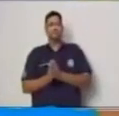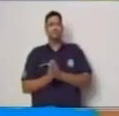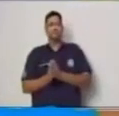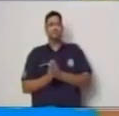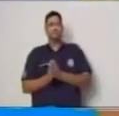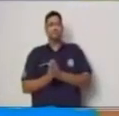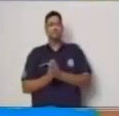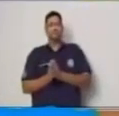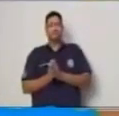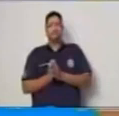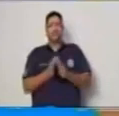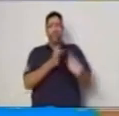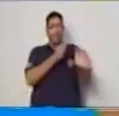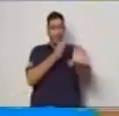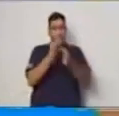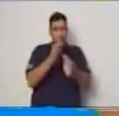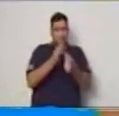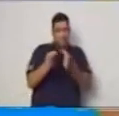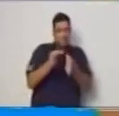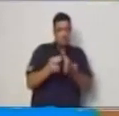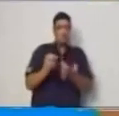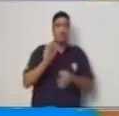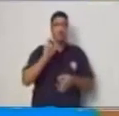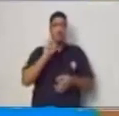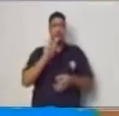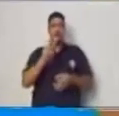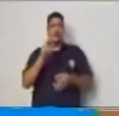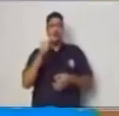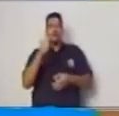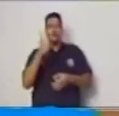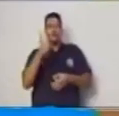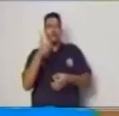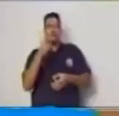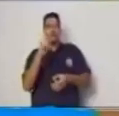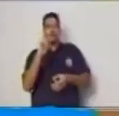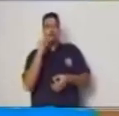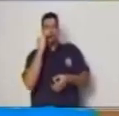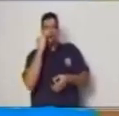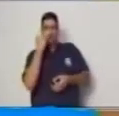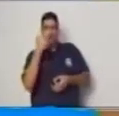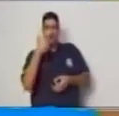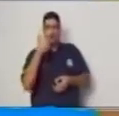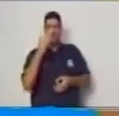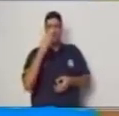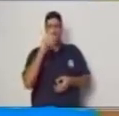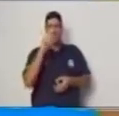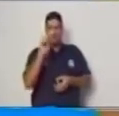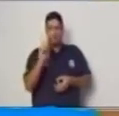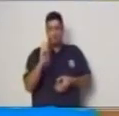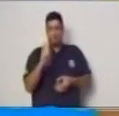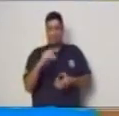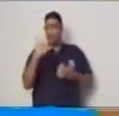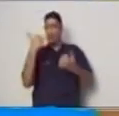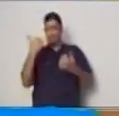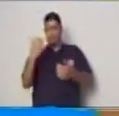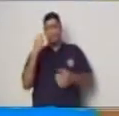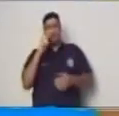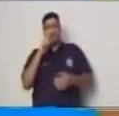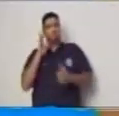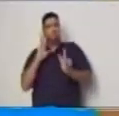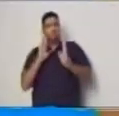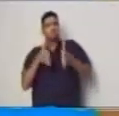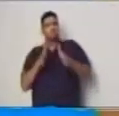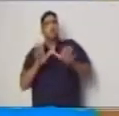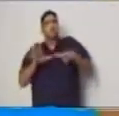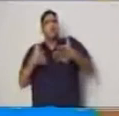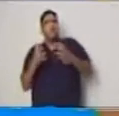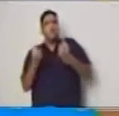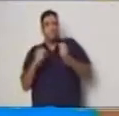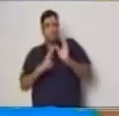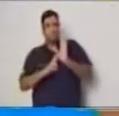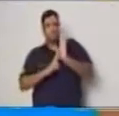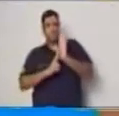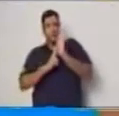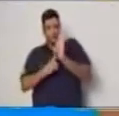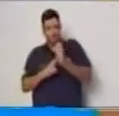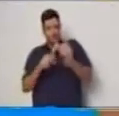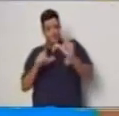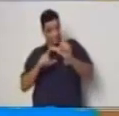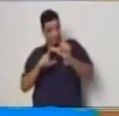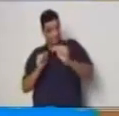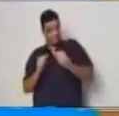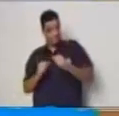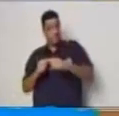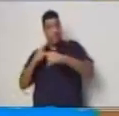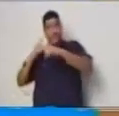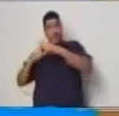definimos una variable se estableció cómo se representa se definieron con